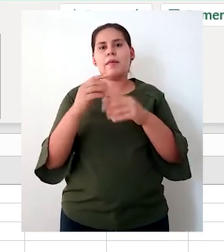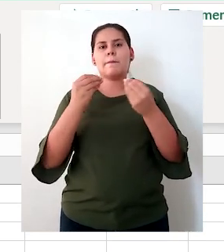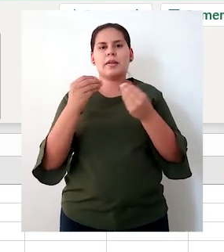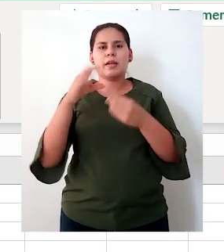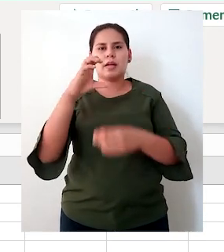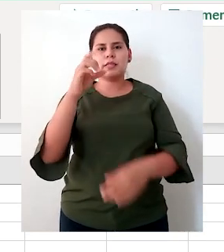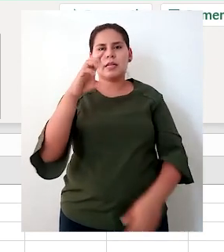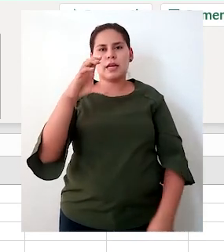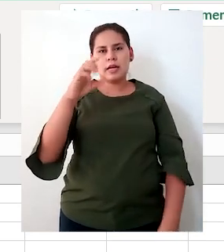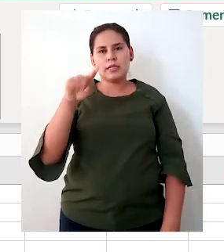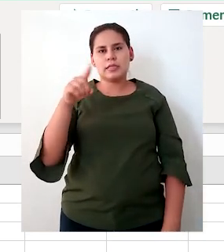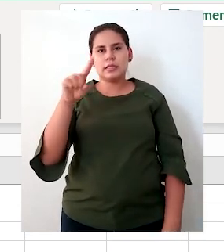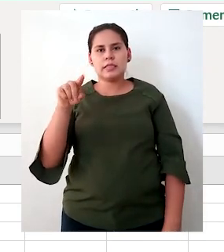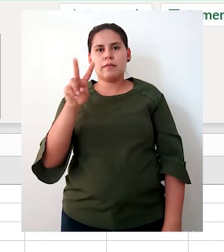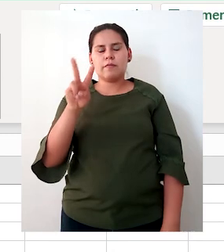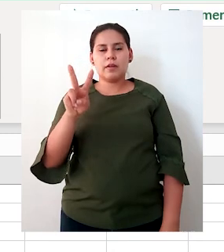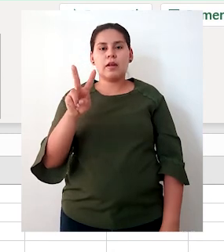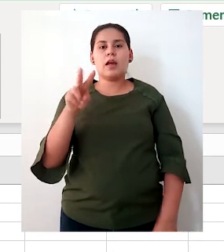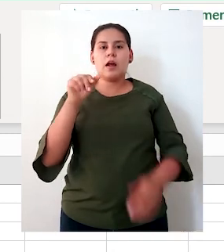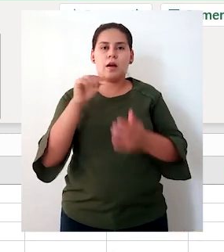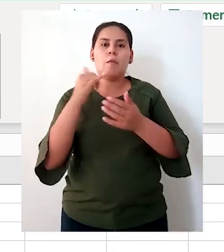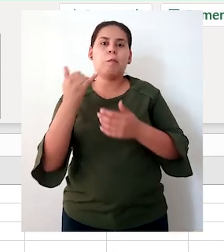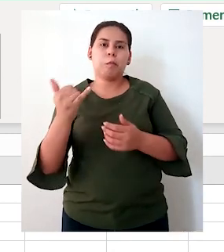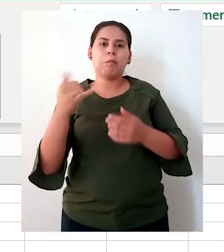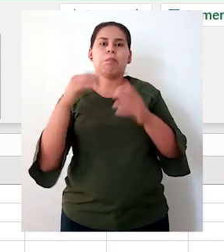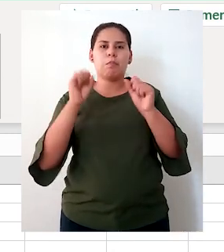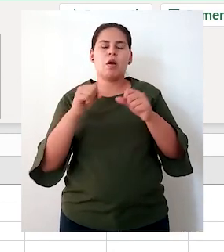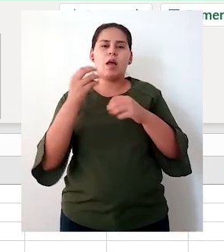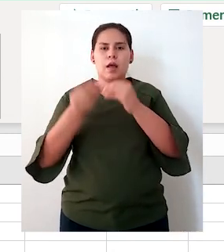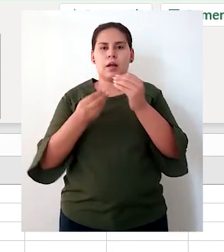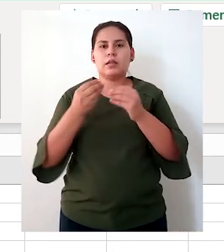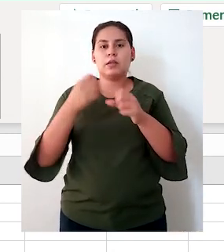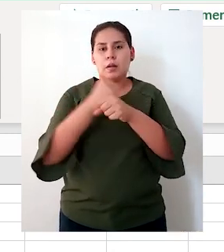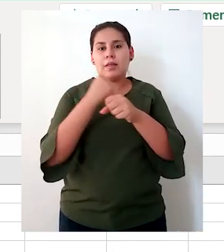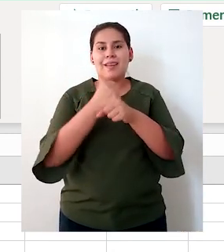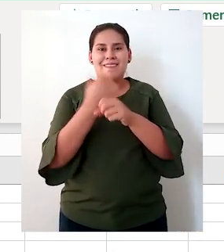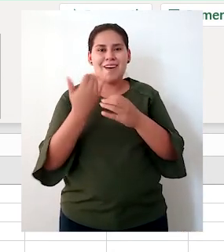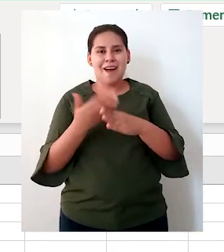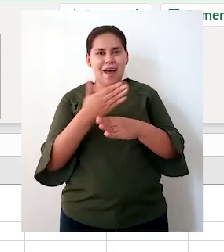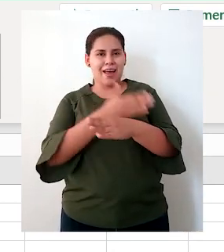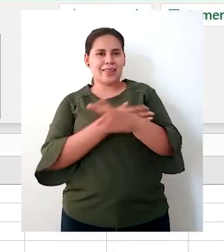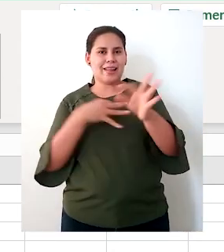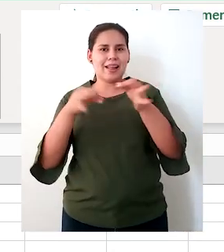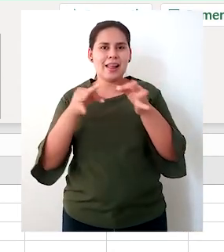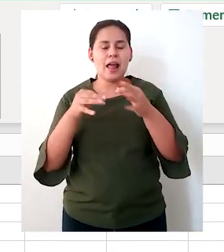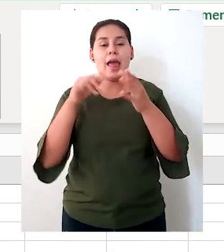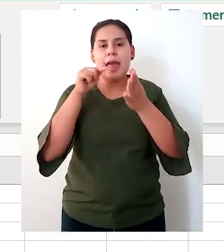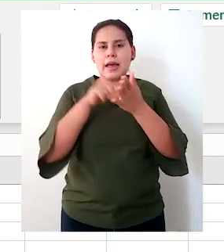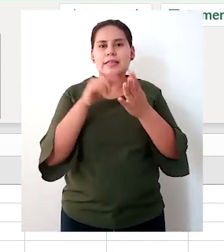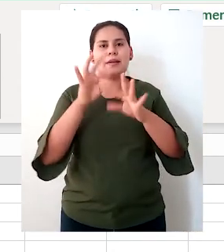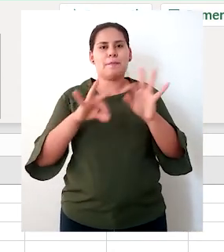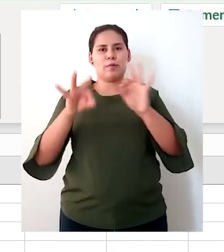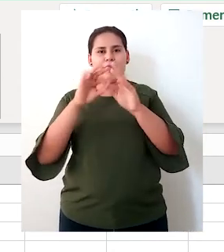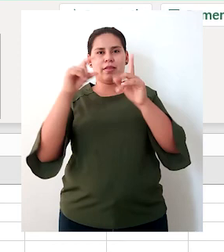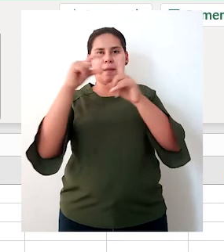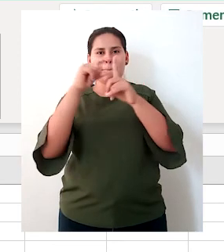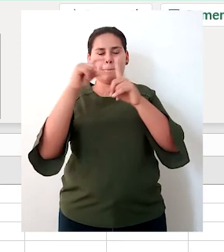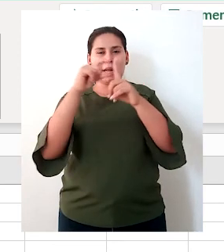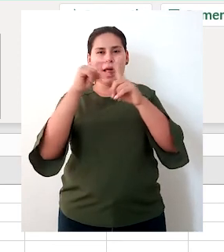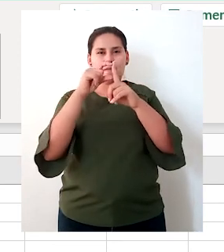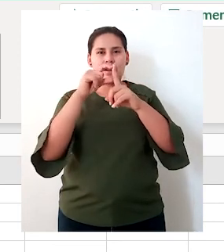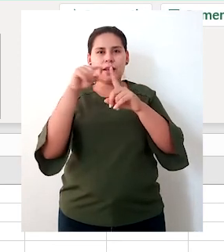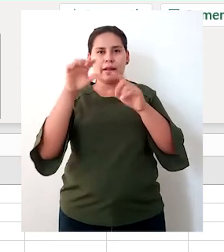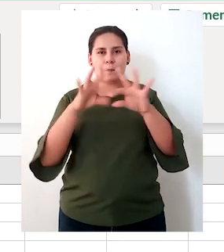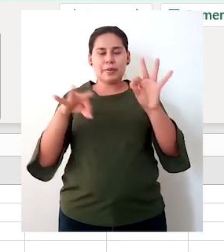CSV, que fue el que acabamos de generar a su momento. Aquí tenemos el archivo, términos importantes, y lo